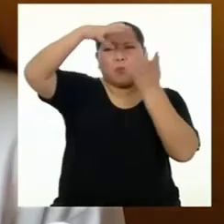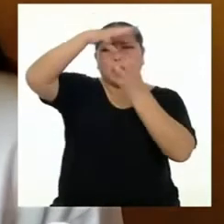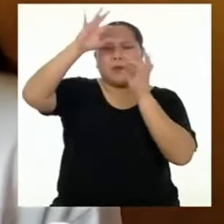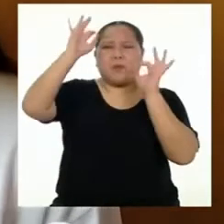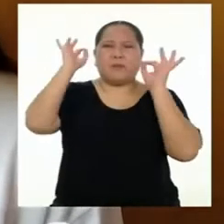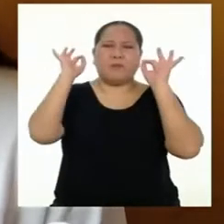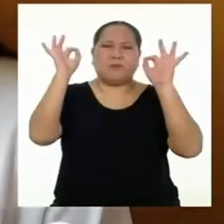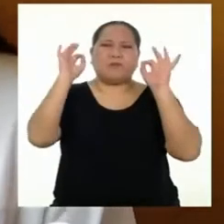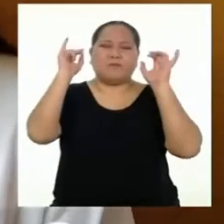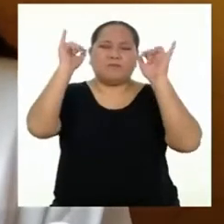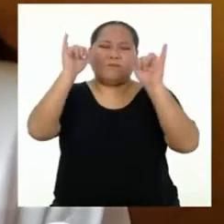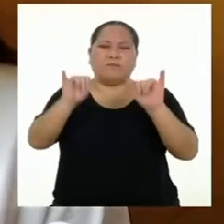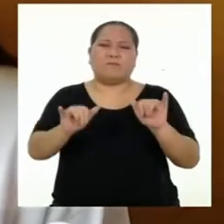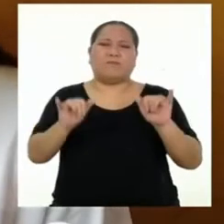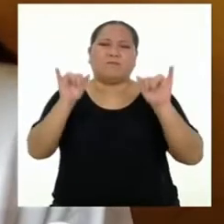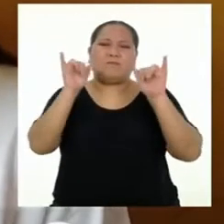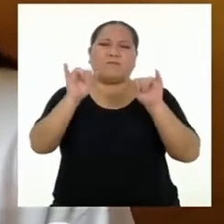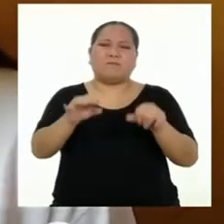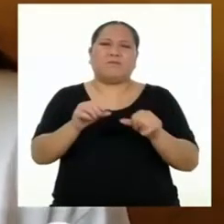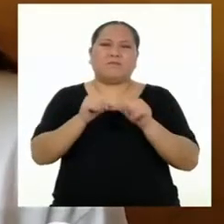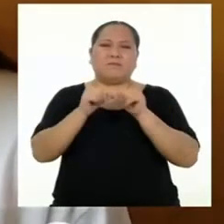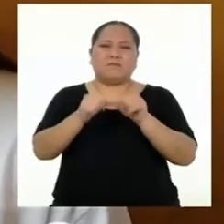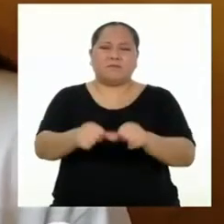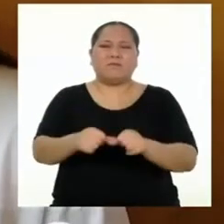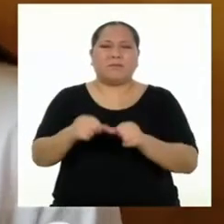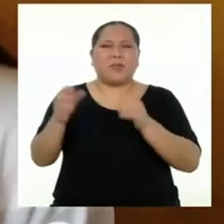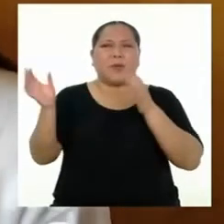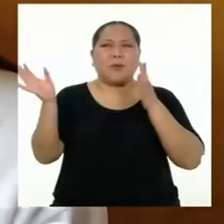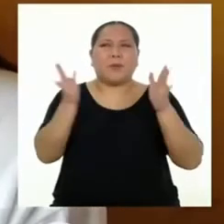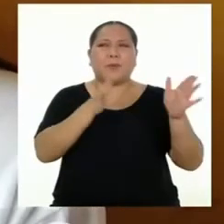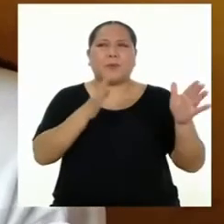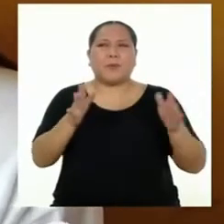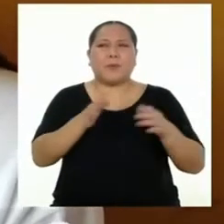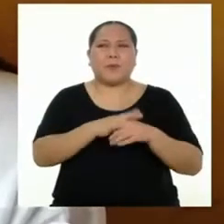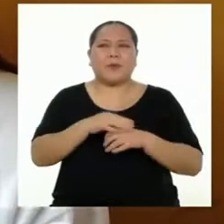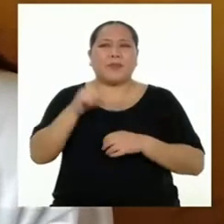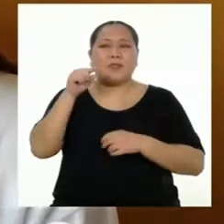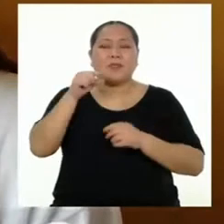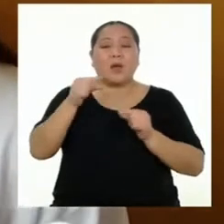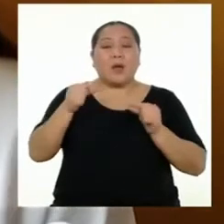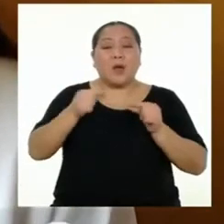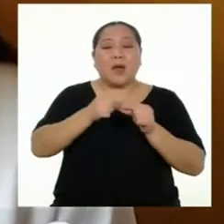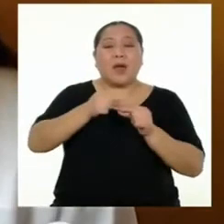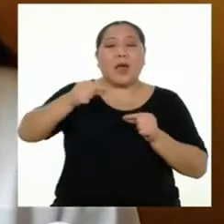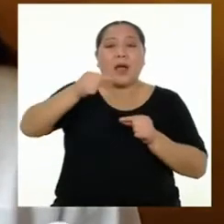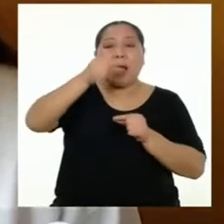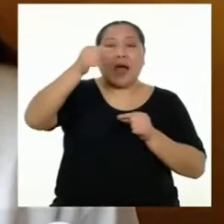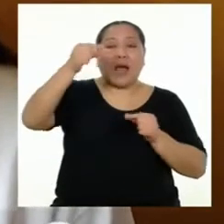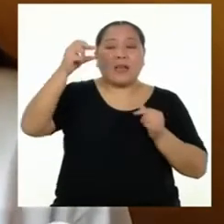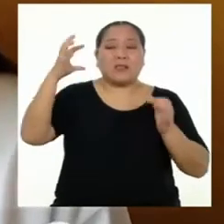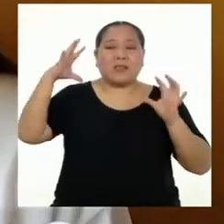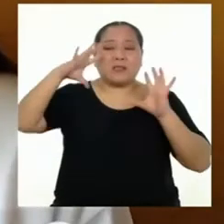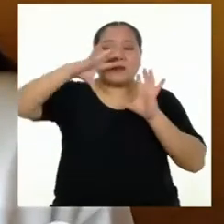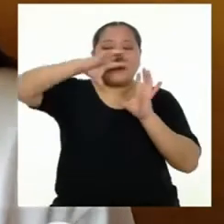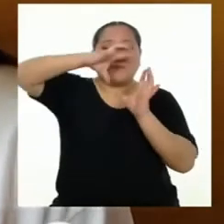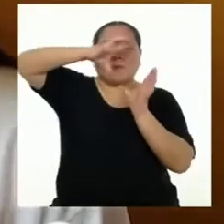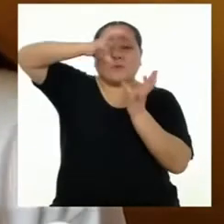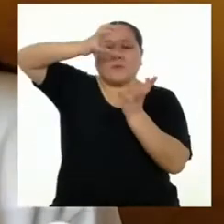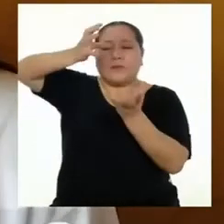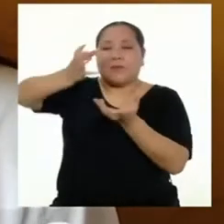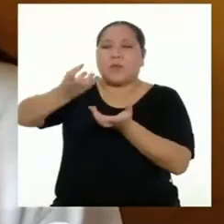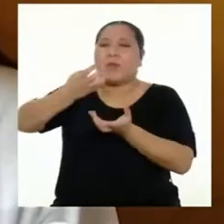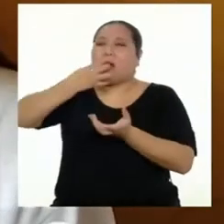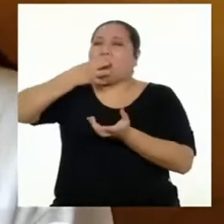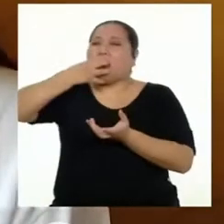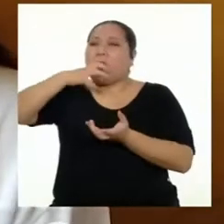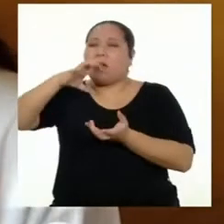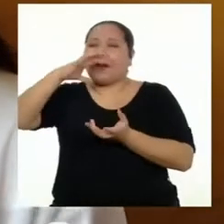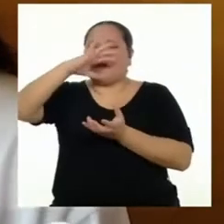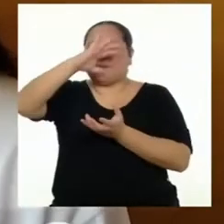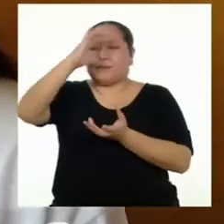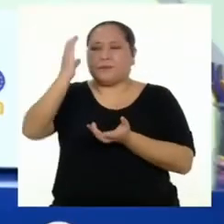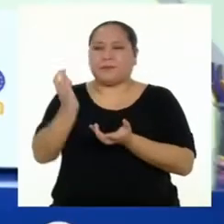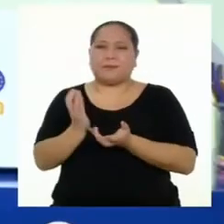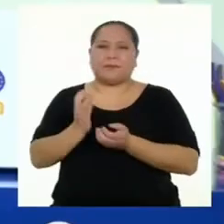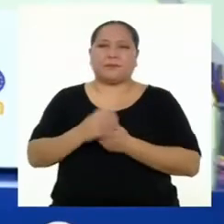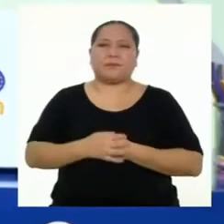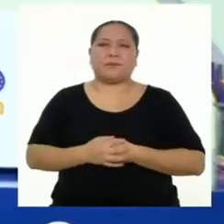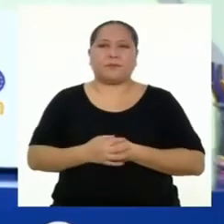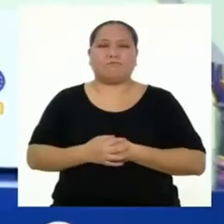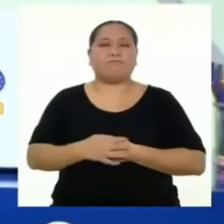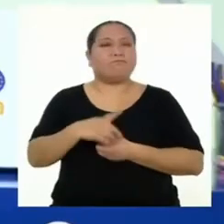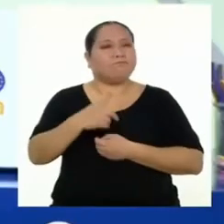tiempo se queda en el aire. Además, contiene gases que causan el cambio climático. Entonces, afecta a las personas el ambiente.